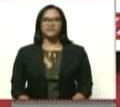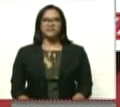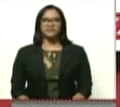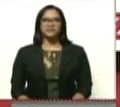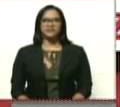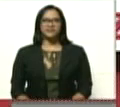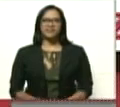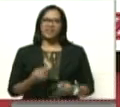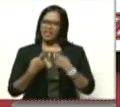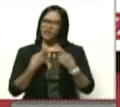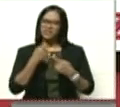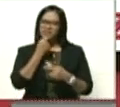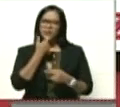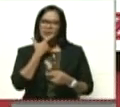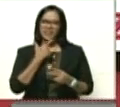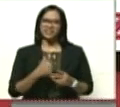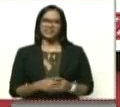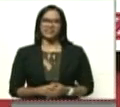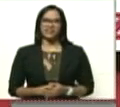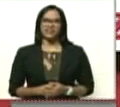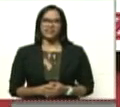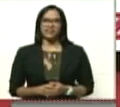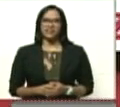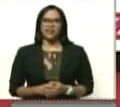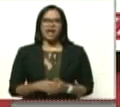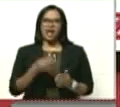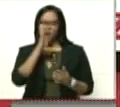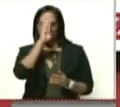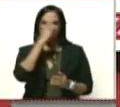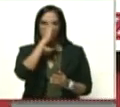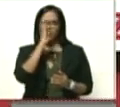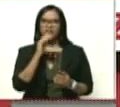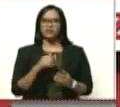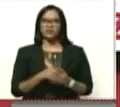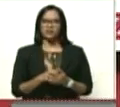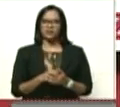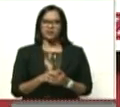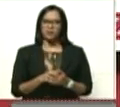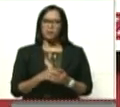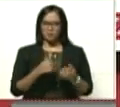Qué cosa más bonita, ¿no? A los guabinosos, escuchen a esa señora, ¿vale?